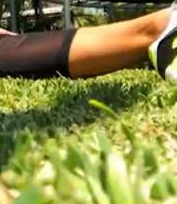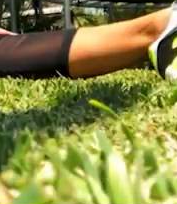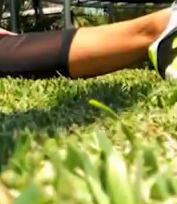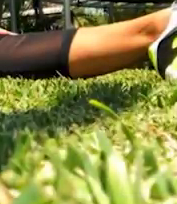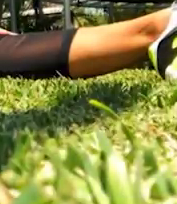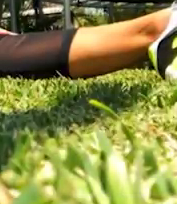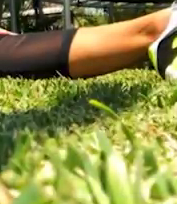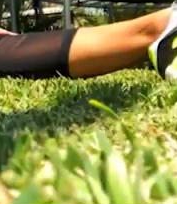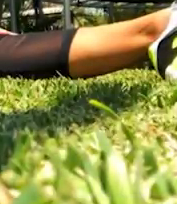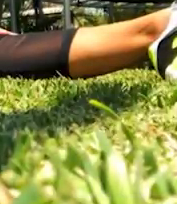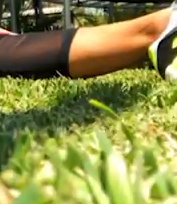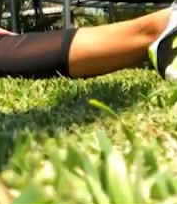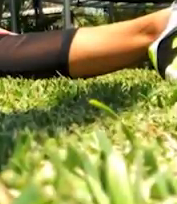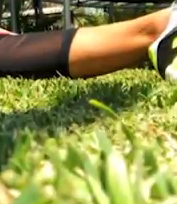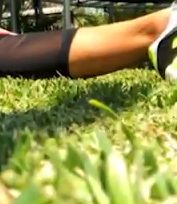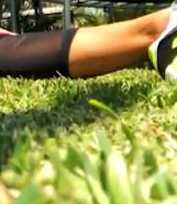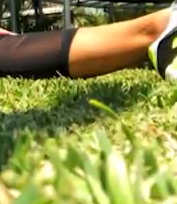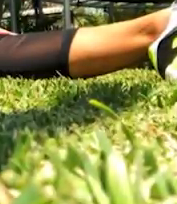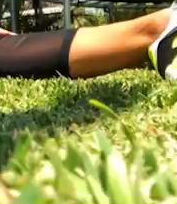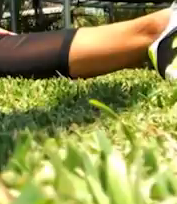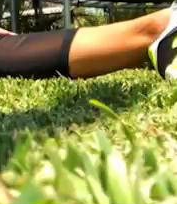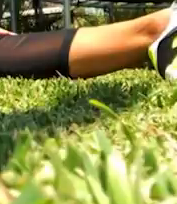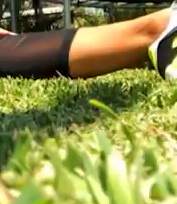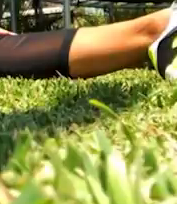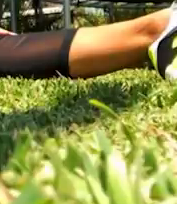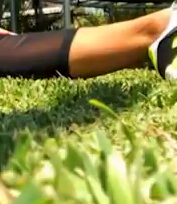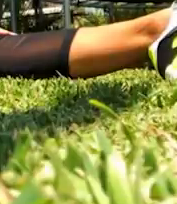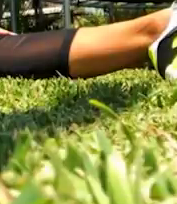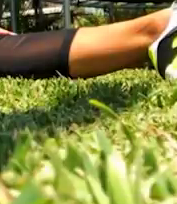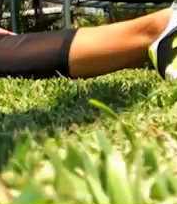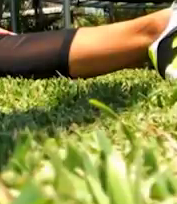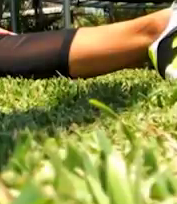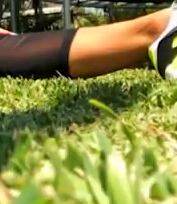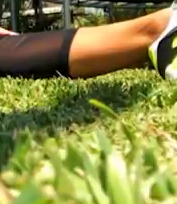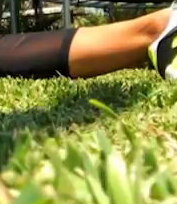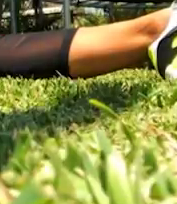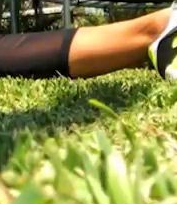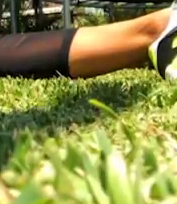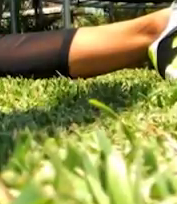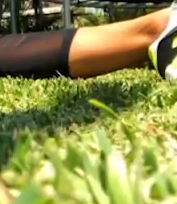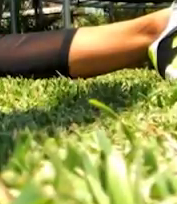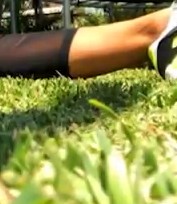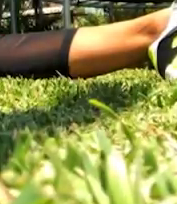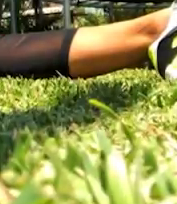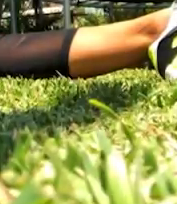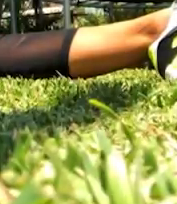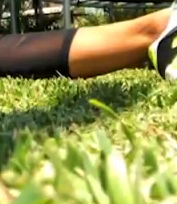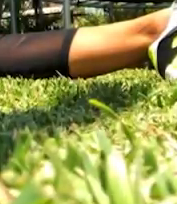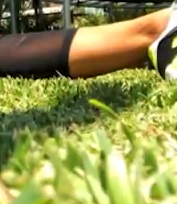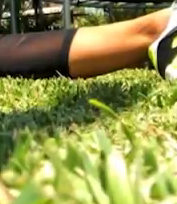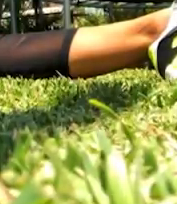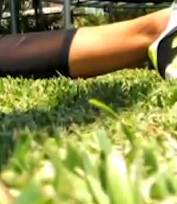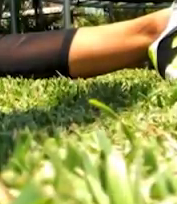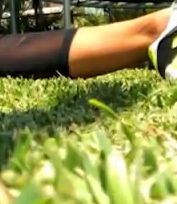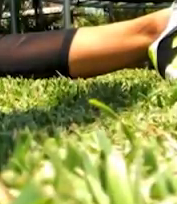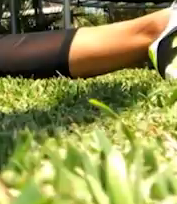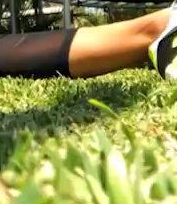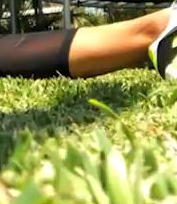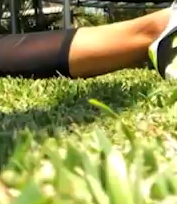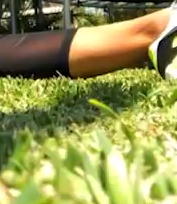Nos quedamos unos segundos. Que disfruten el estiramiento. Que sientan como toda la parte de aquí